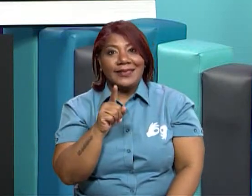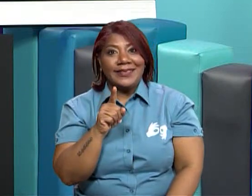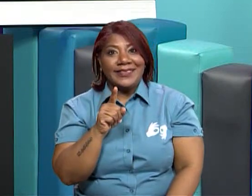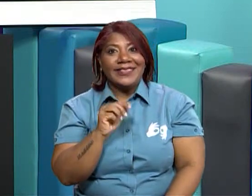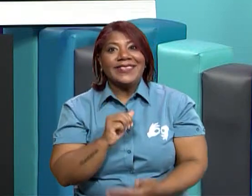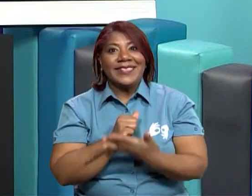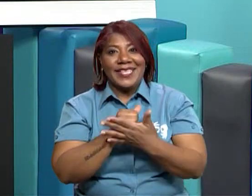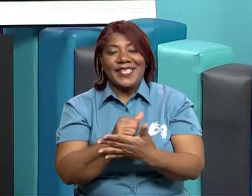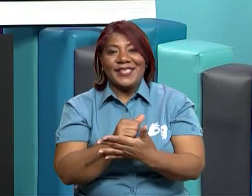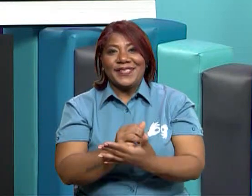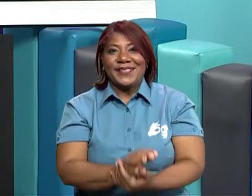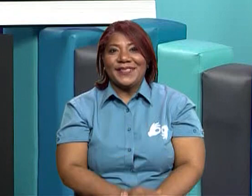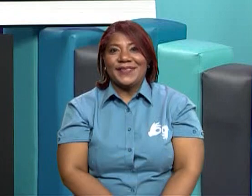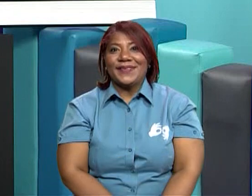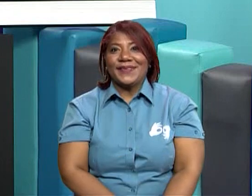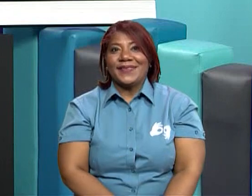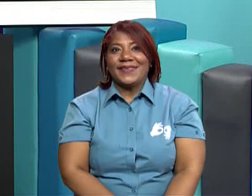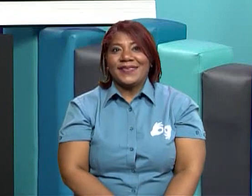lista.